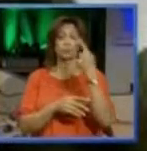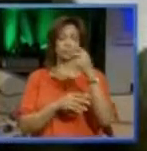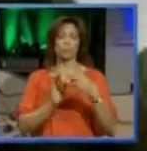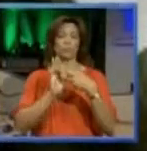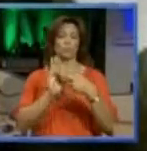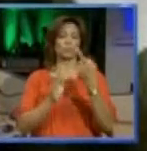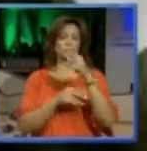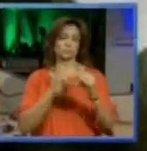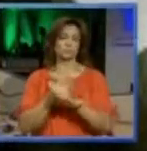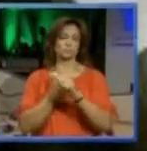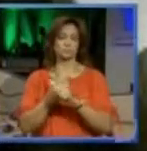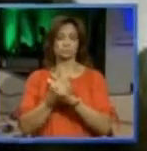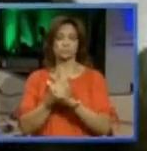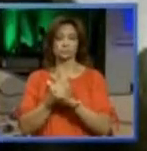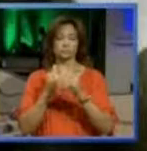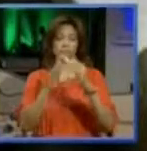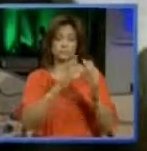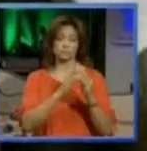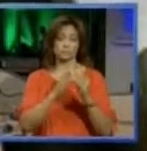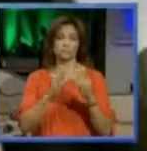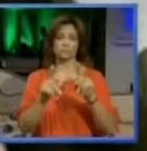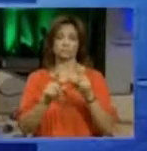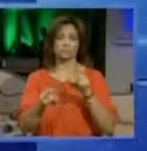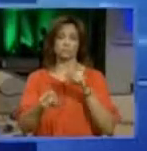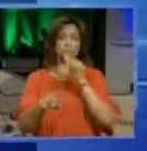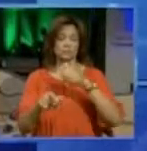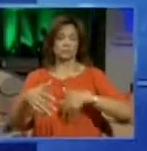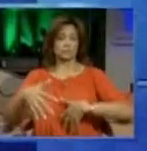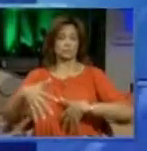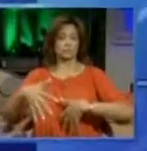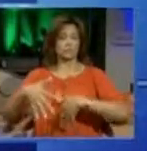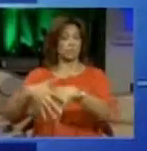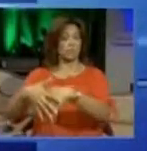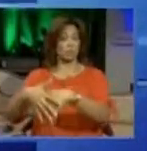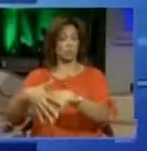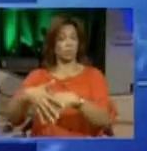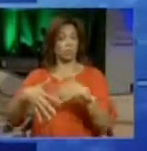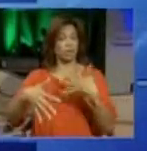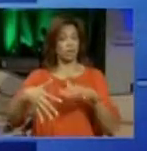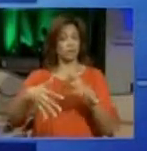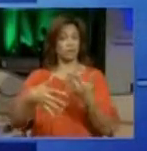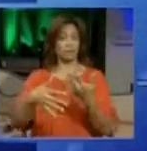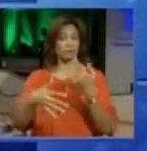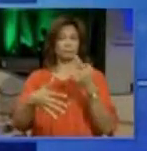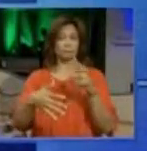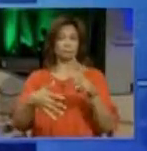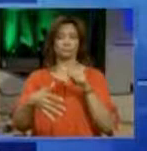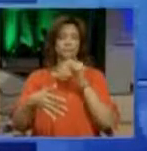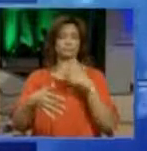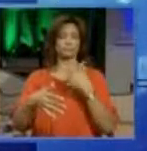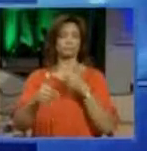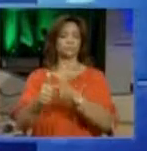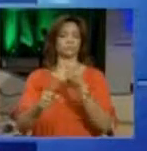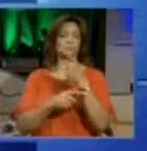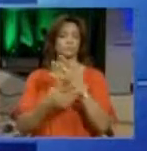representas un peligro a la comunidad. Al ella estar en un avanzado estado de gestación, yo entiendo que ella no cumple